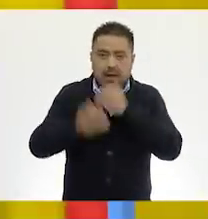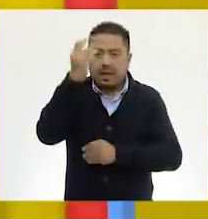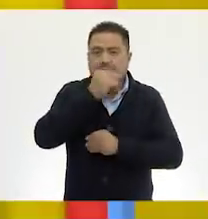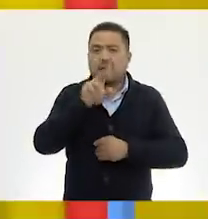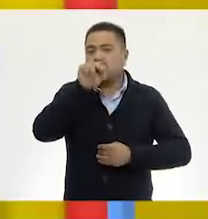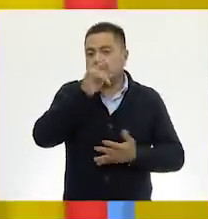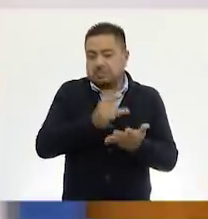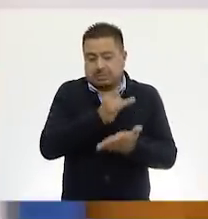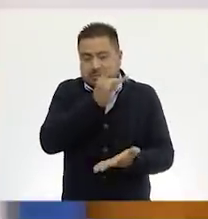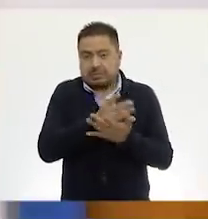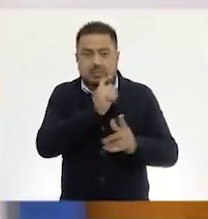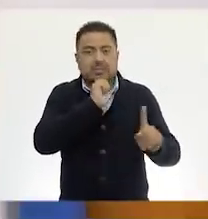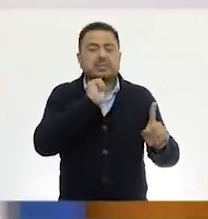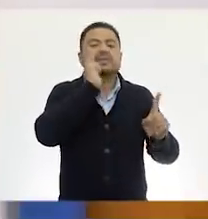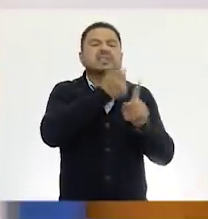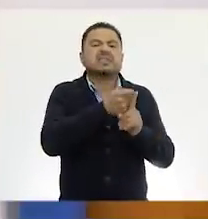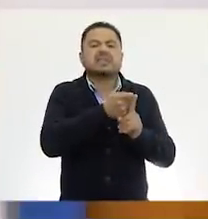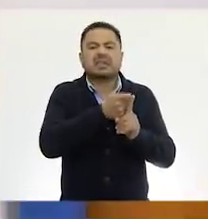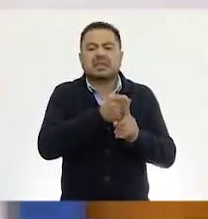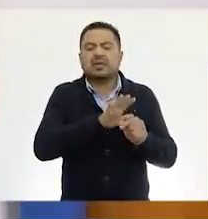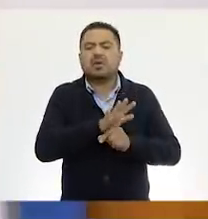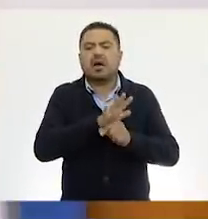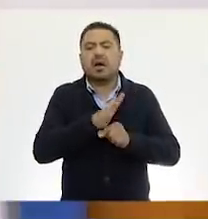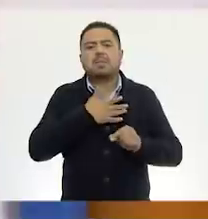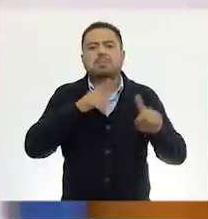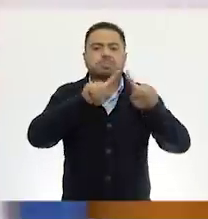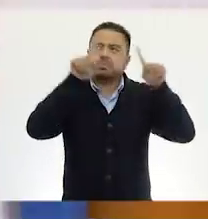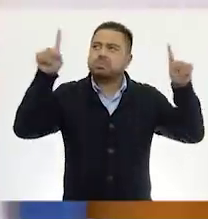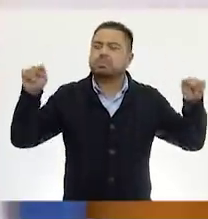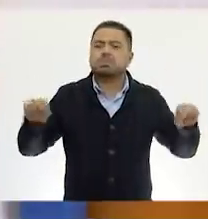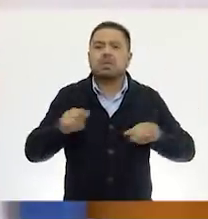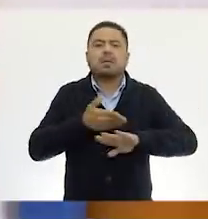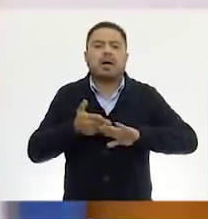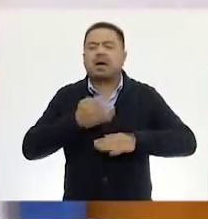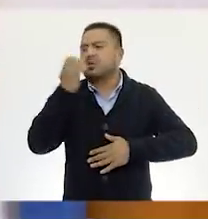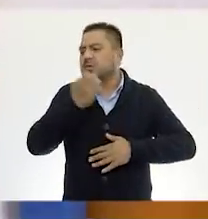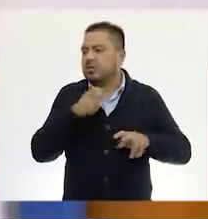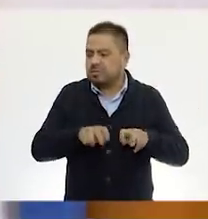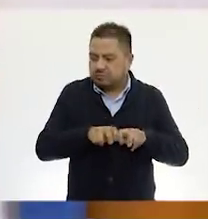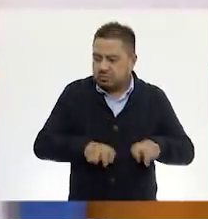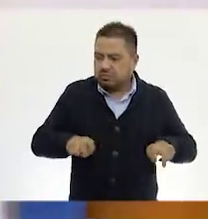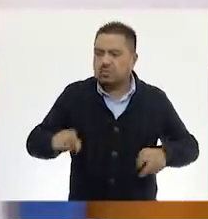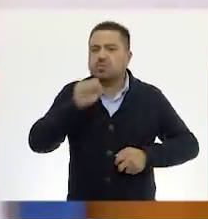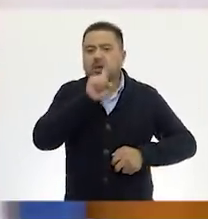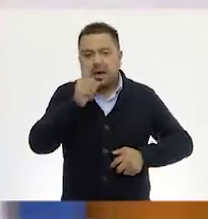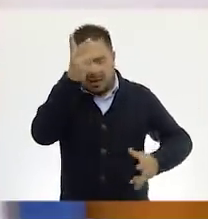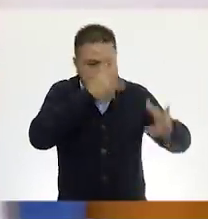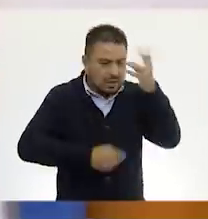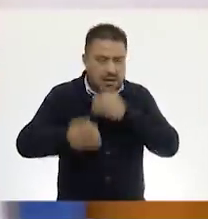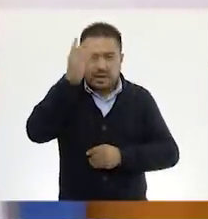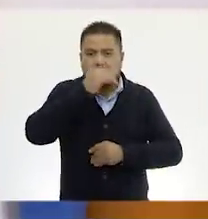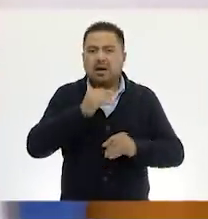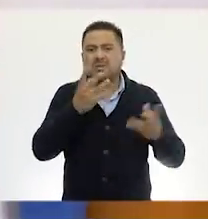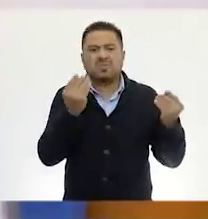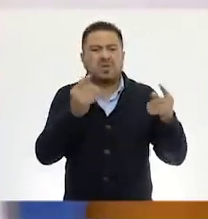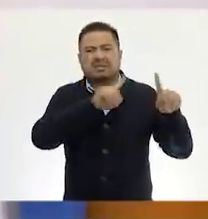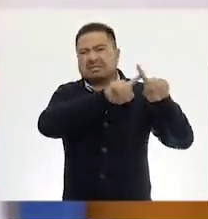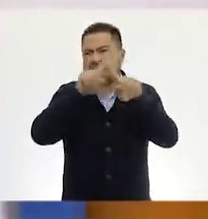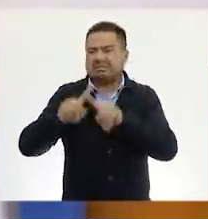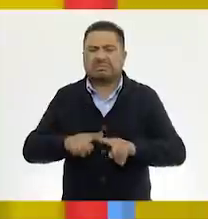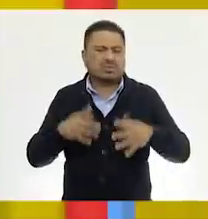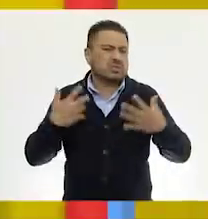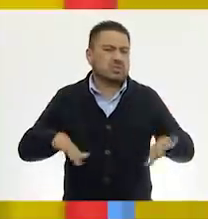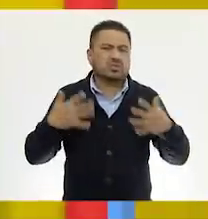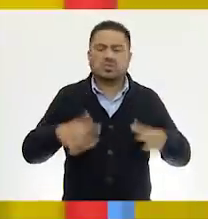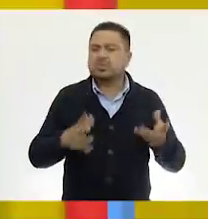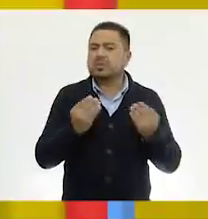no solamente significa tener nuestro pizarrón, nuestra escuela, nuestras banquitas. También podemos aprender de muchas diversas formas.